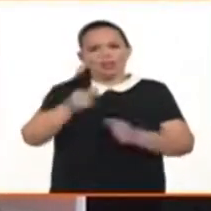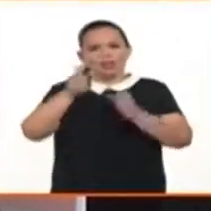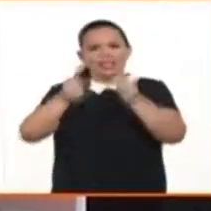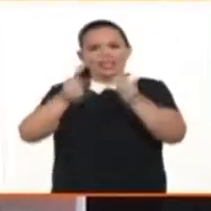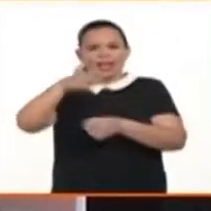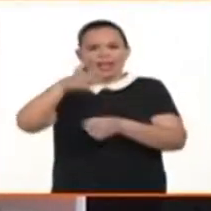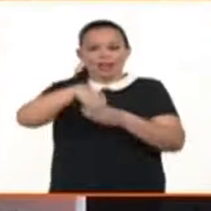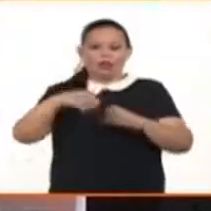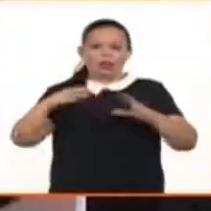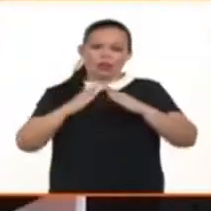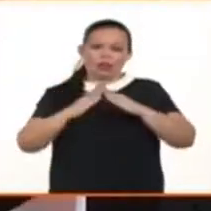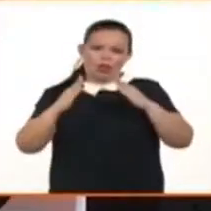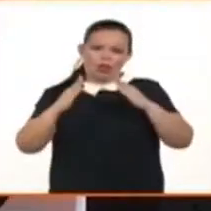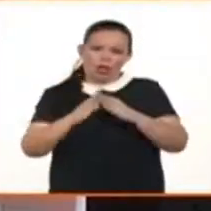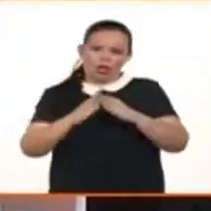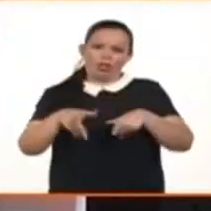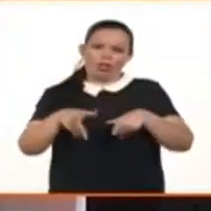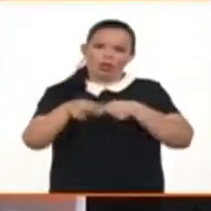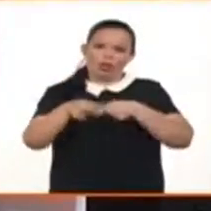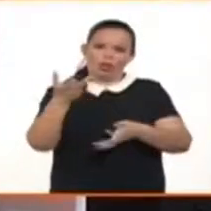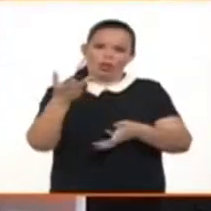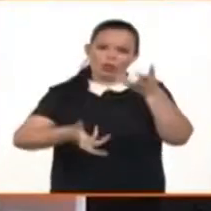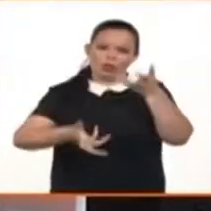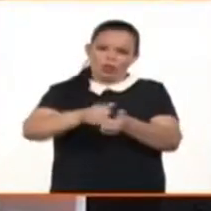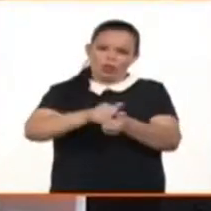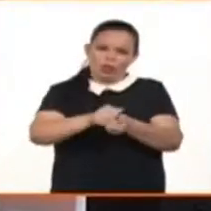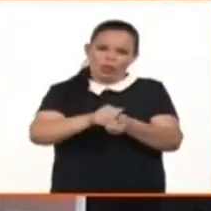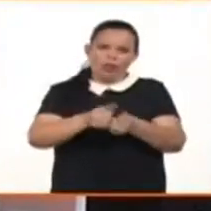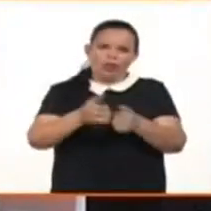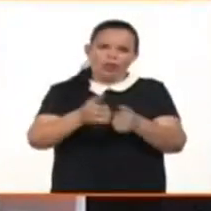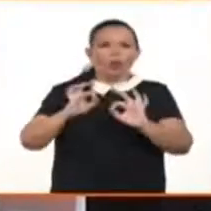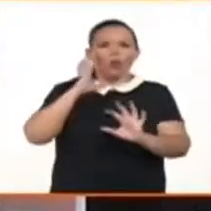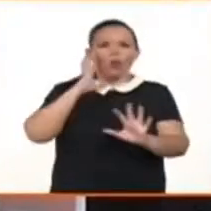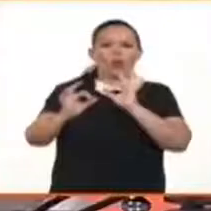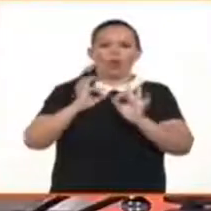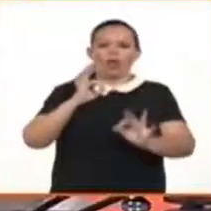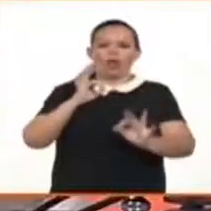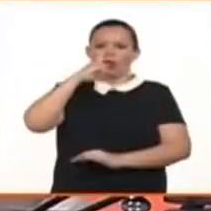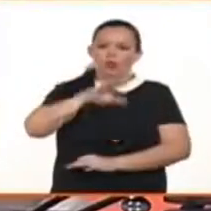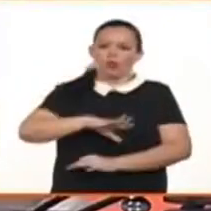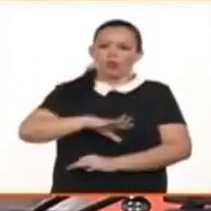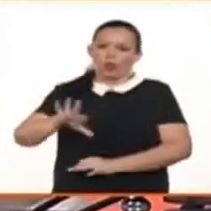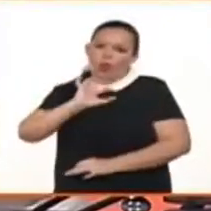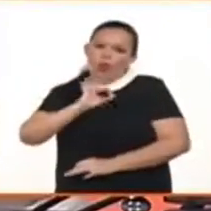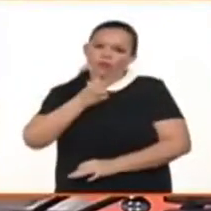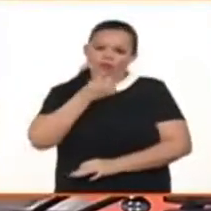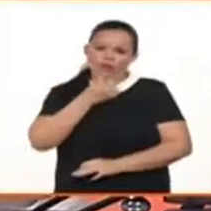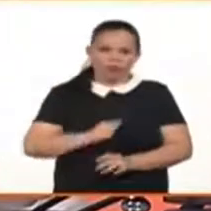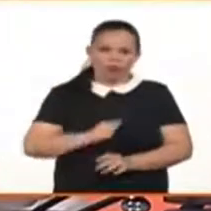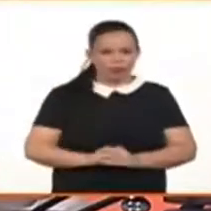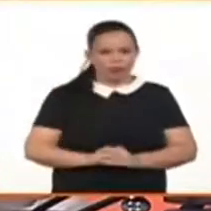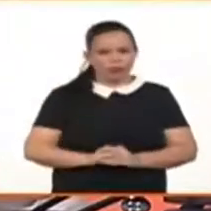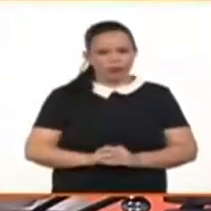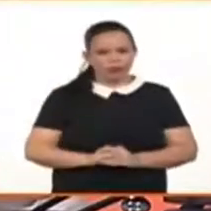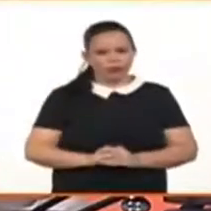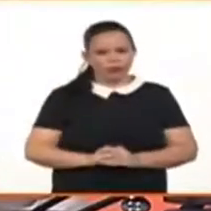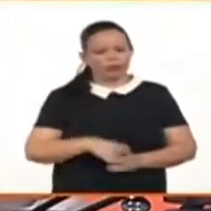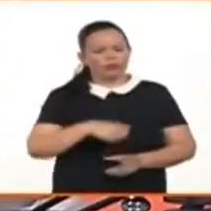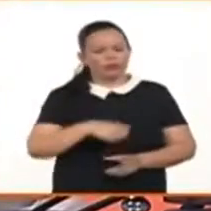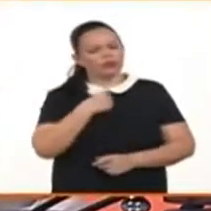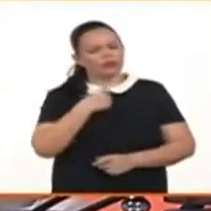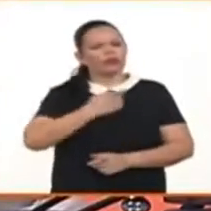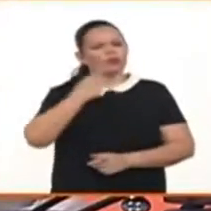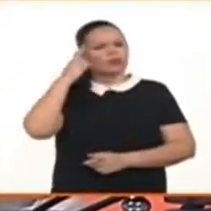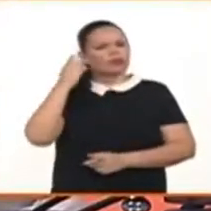un ejemplo comparativo entre el Código Vigente y el proyecto de Código de Yo recuerdo cuando el Código del 75, por ejemplo, que